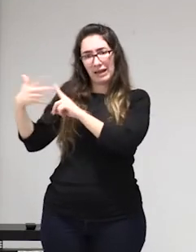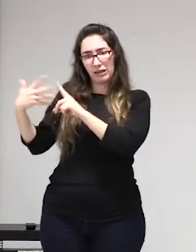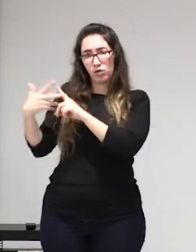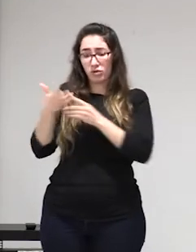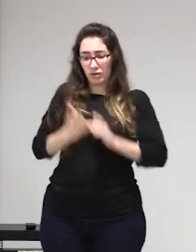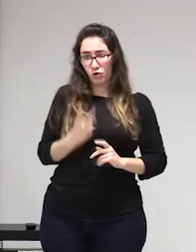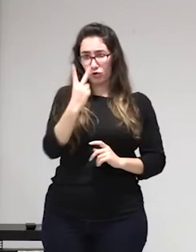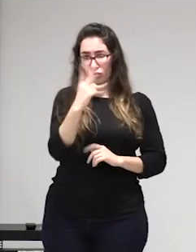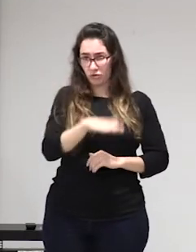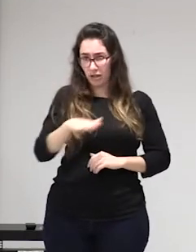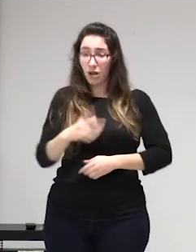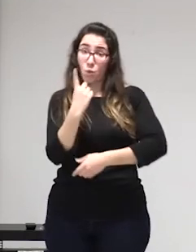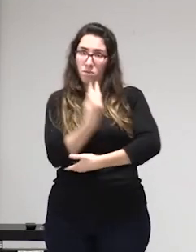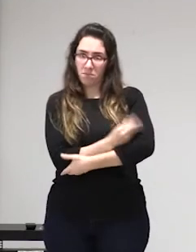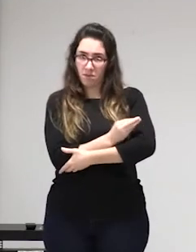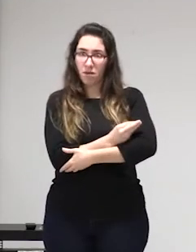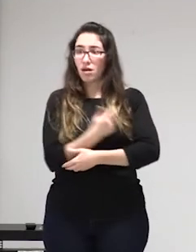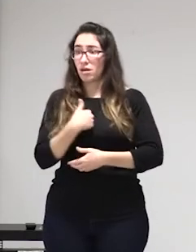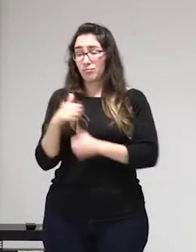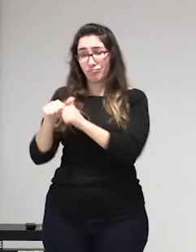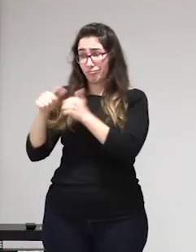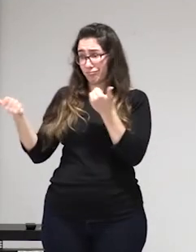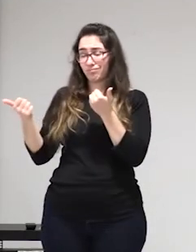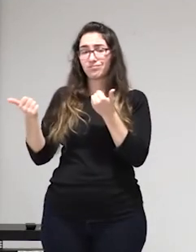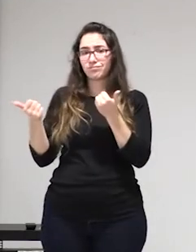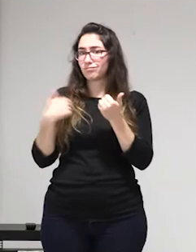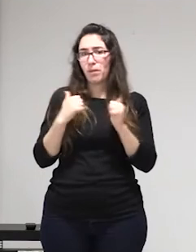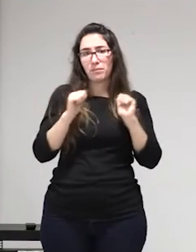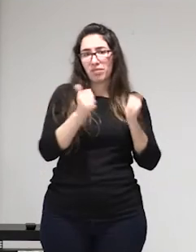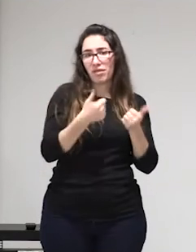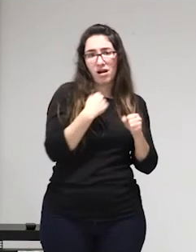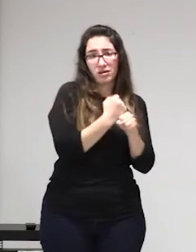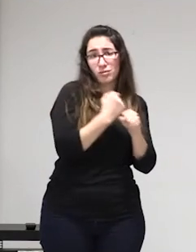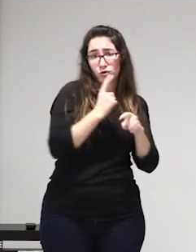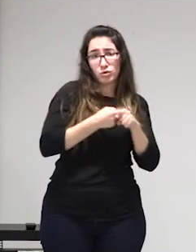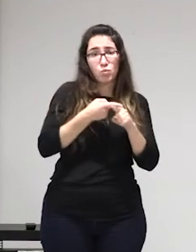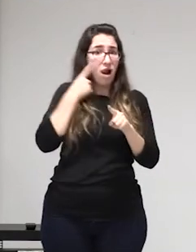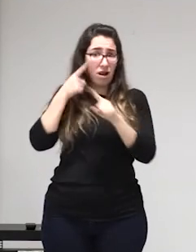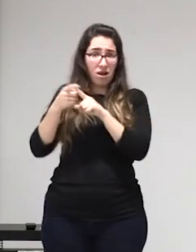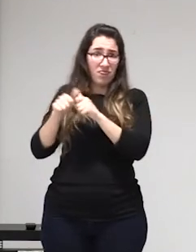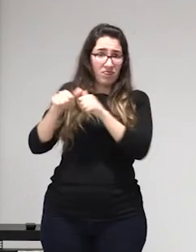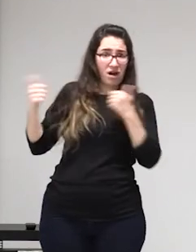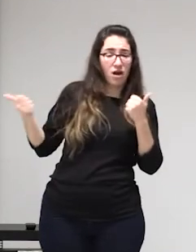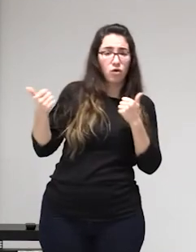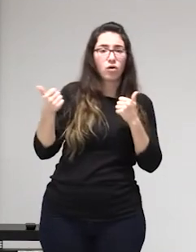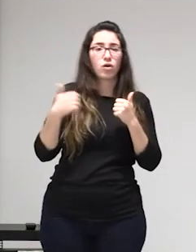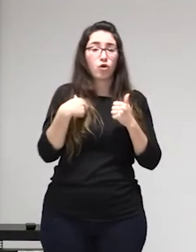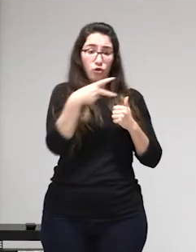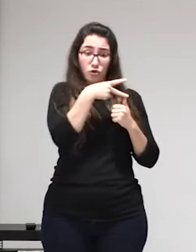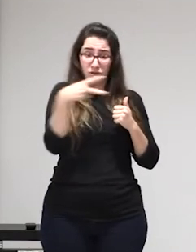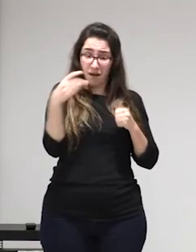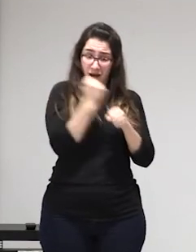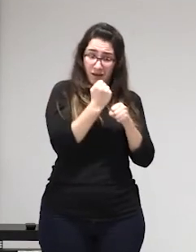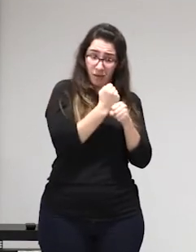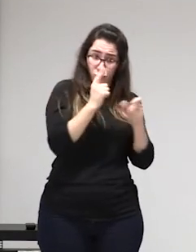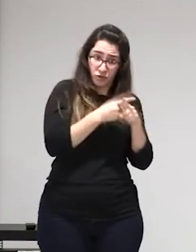pared de acuerdo a mayor política punitiva mayor clandestinidad y ya otra cosa la última ya que se me ha